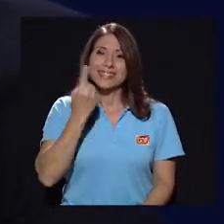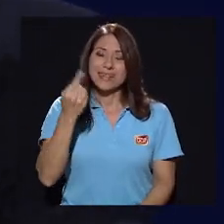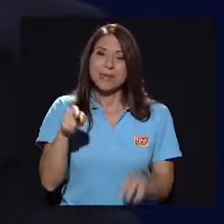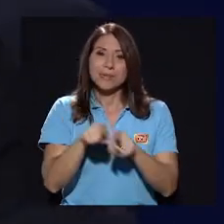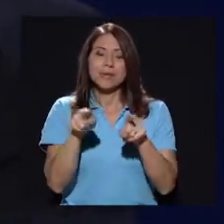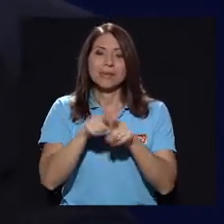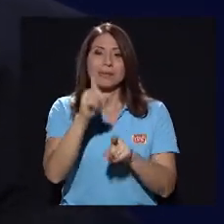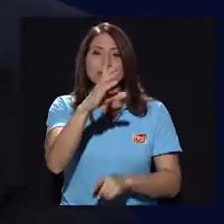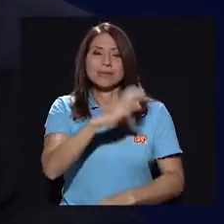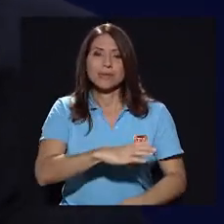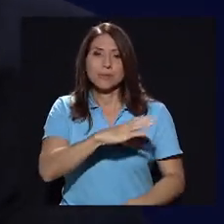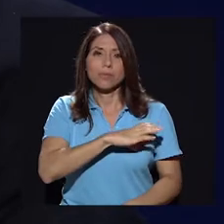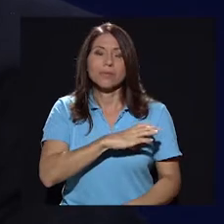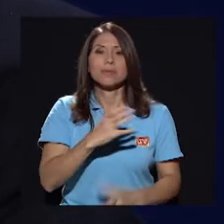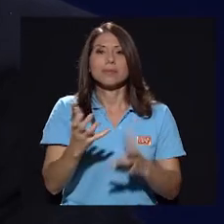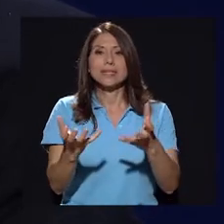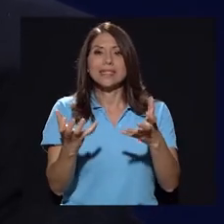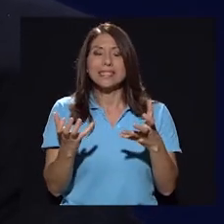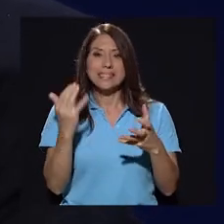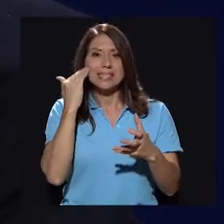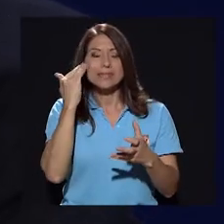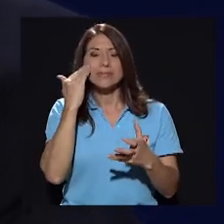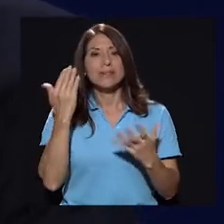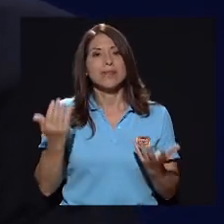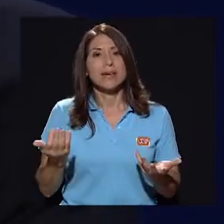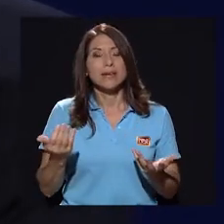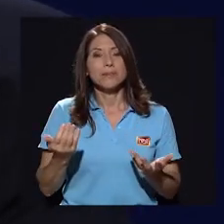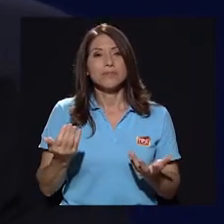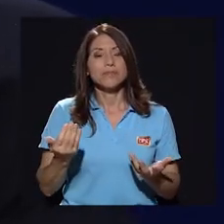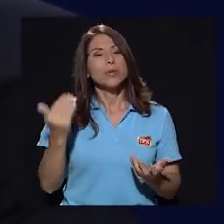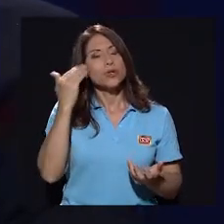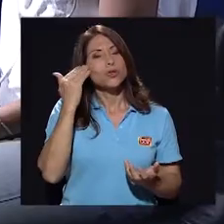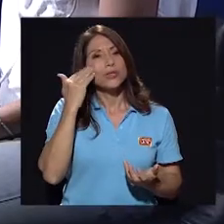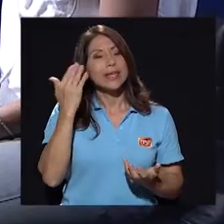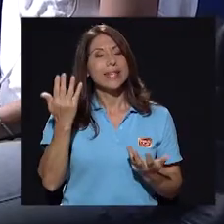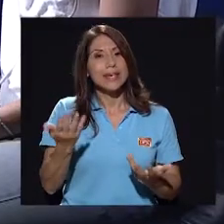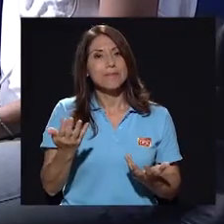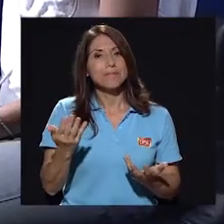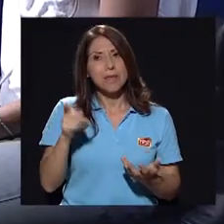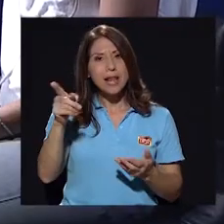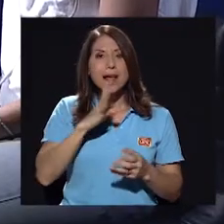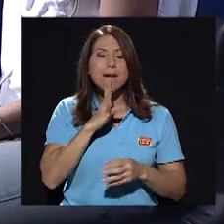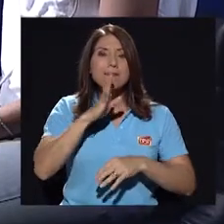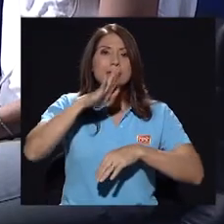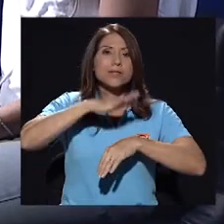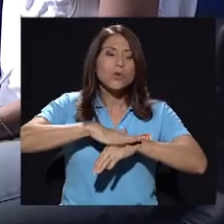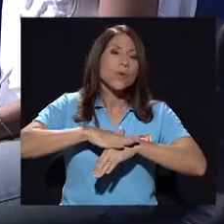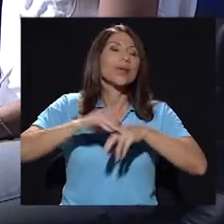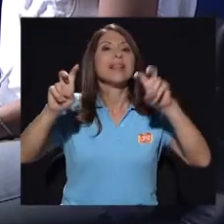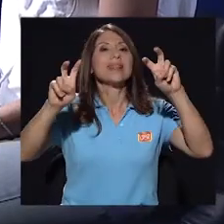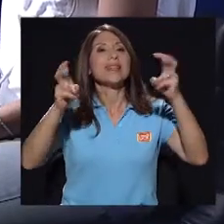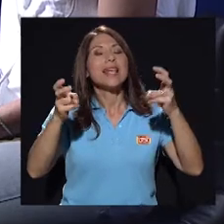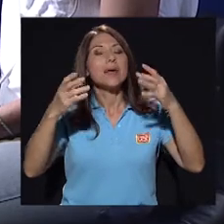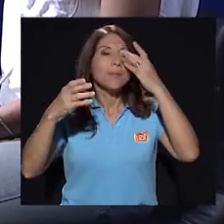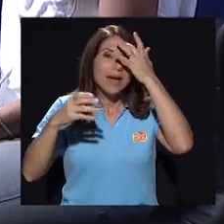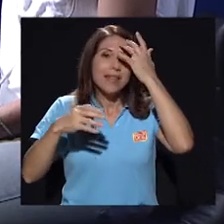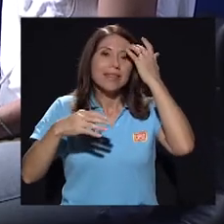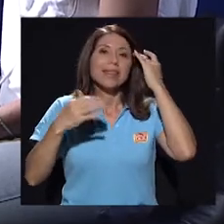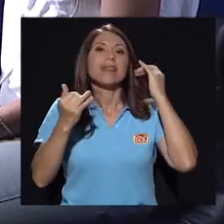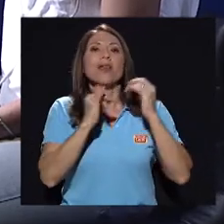componente y quisiera saber, sé que aborda el tema de la inmigración,